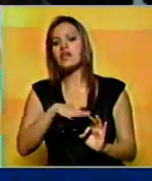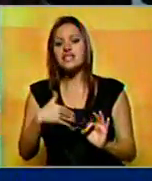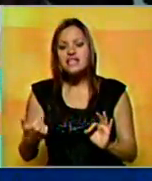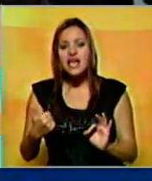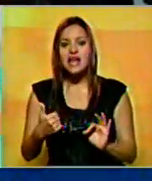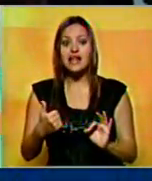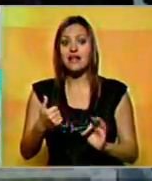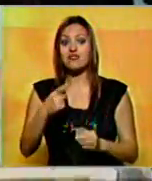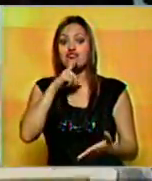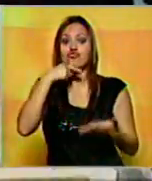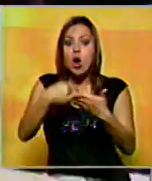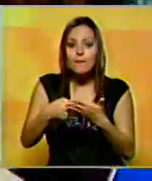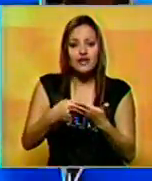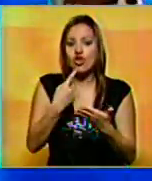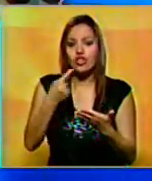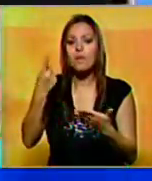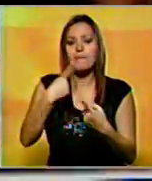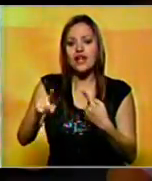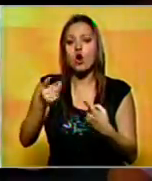no identificó.